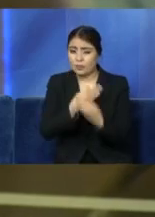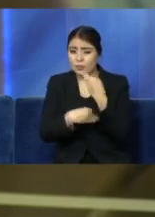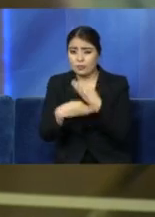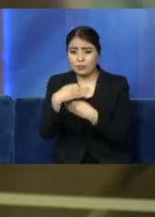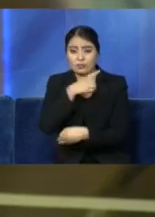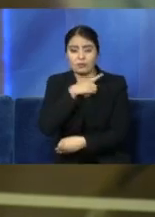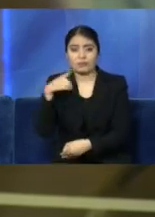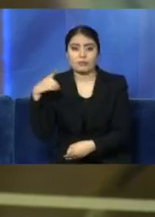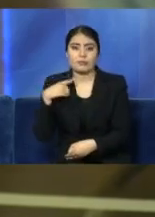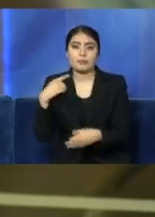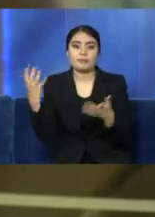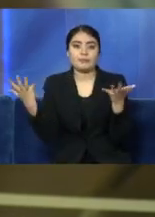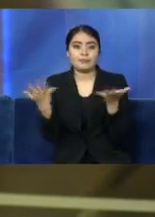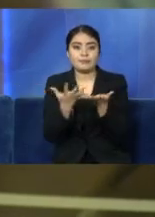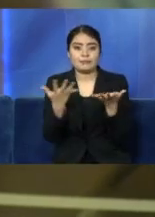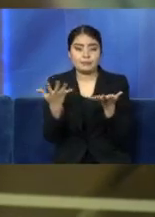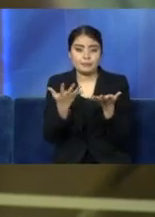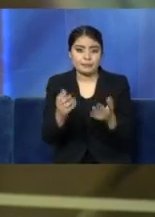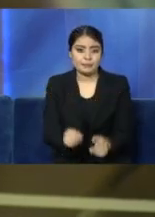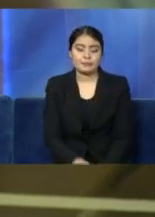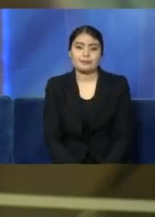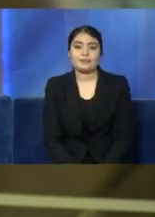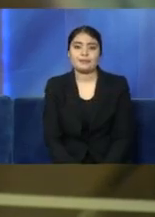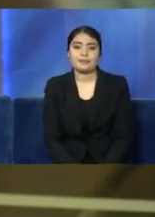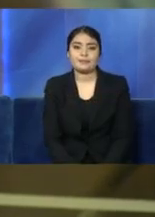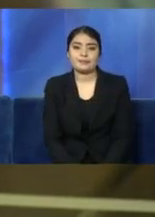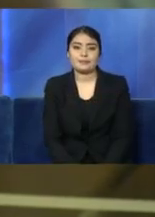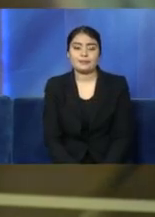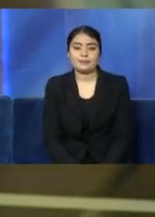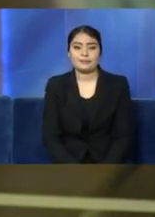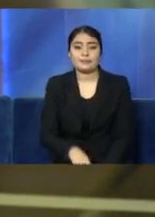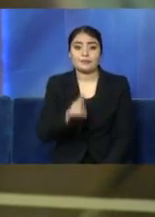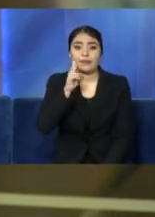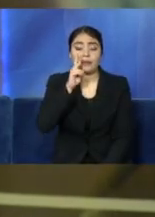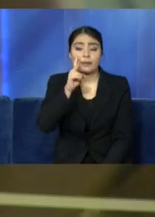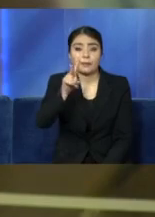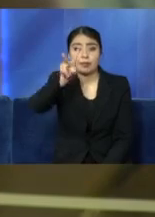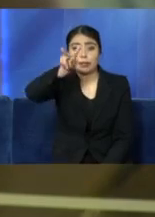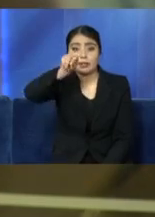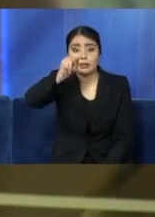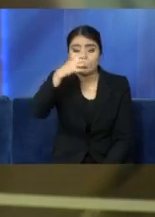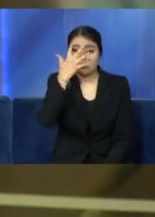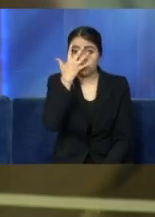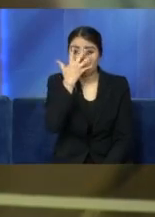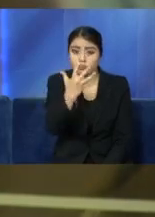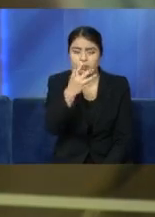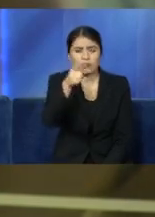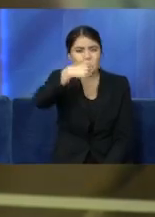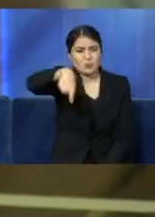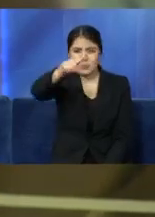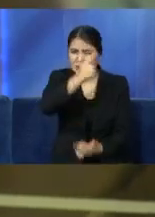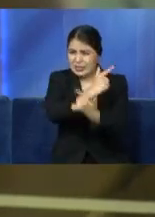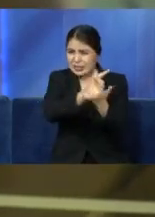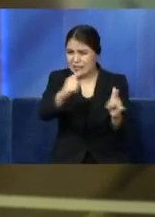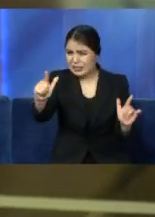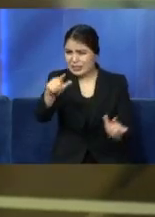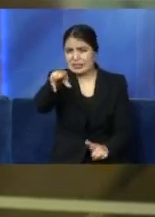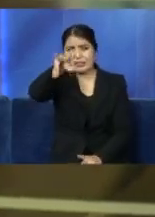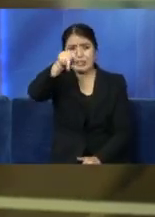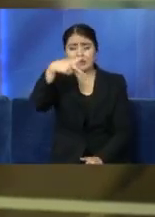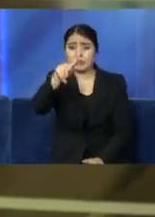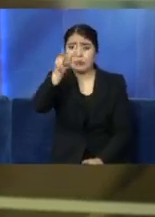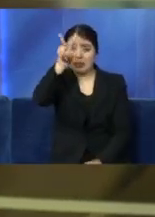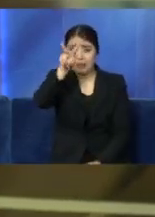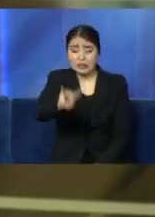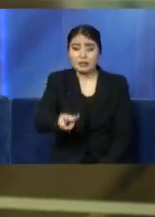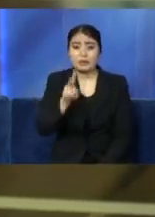y tomando en consideración a los medios de comunicación serios, el que usted elija, pero que sean serios y que